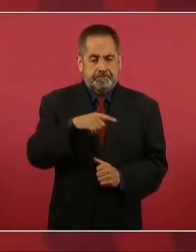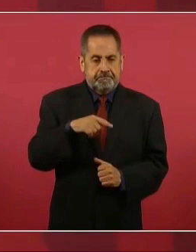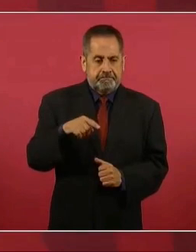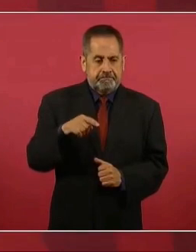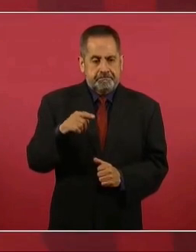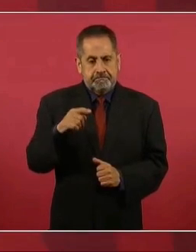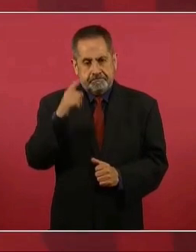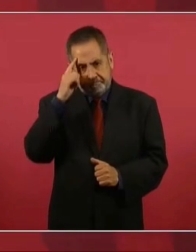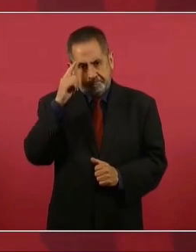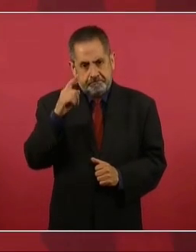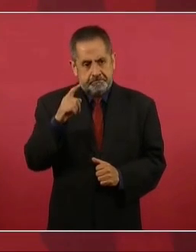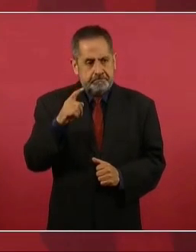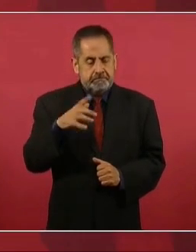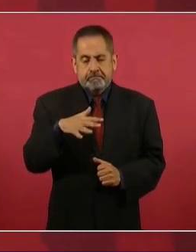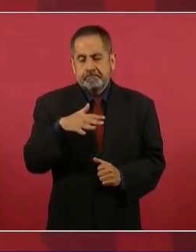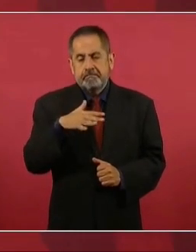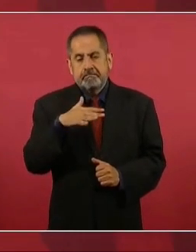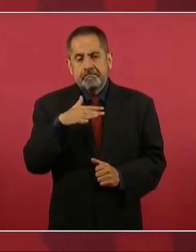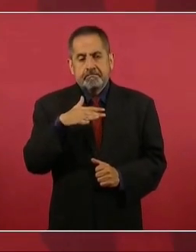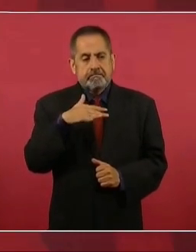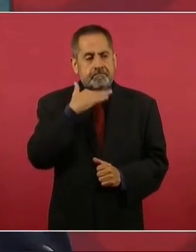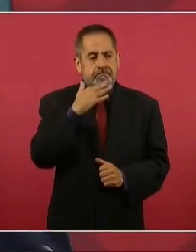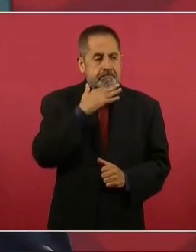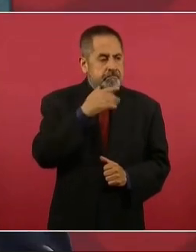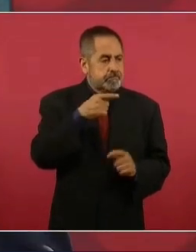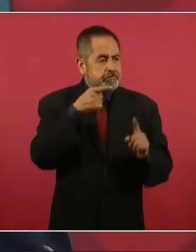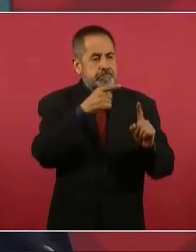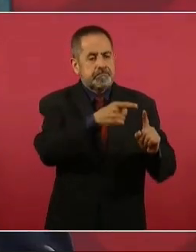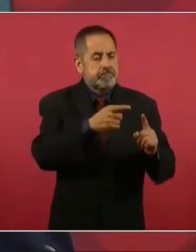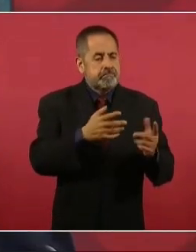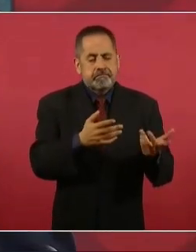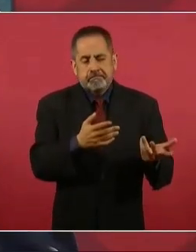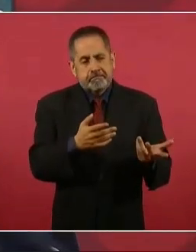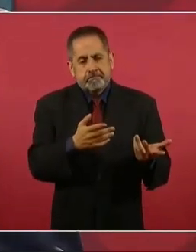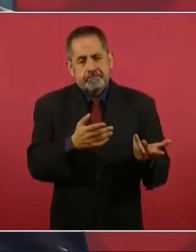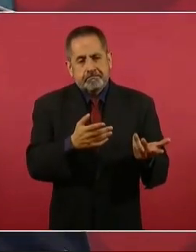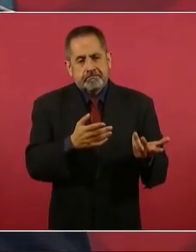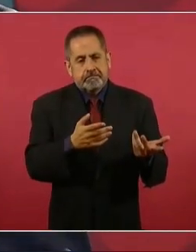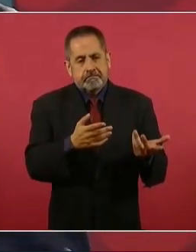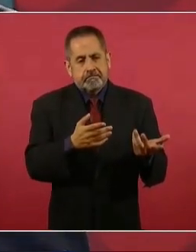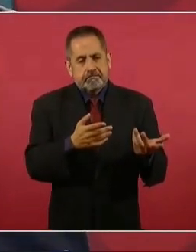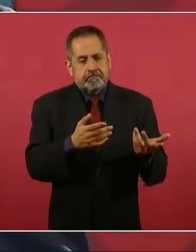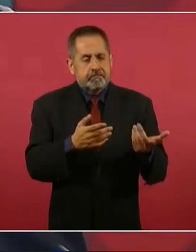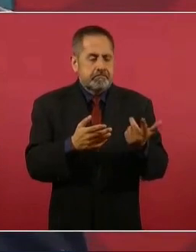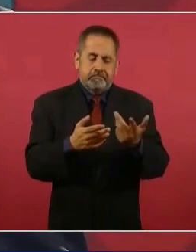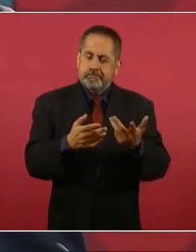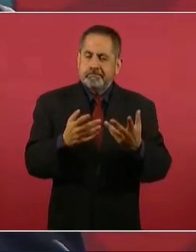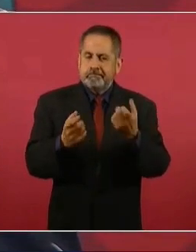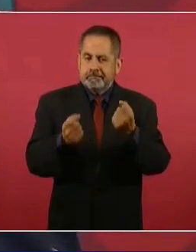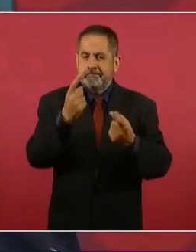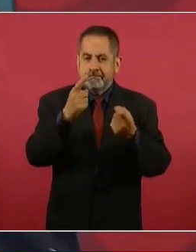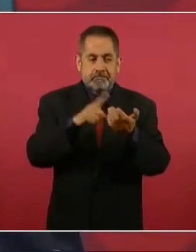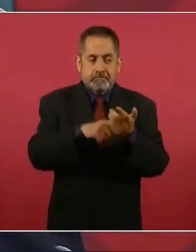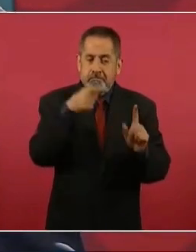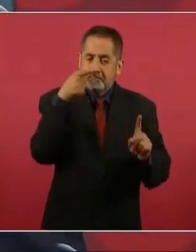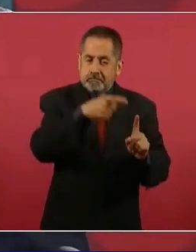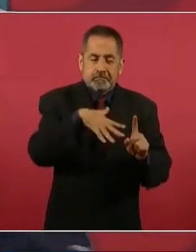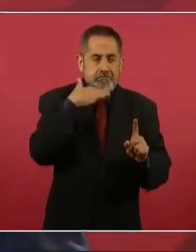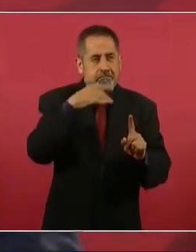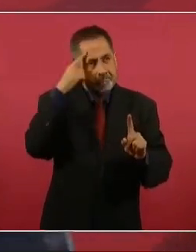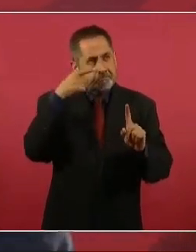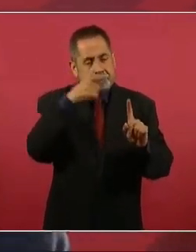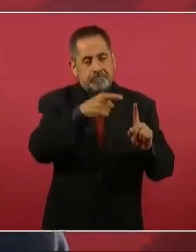la corrupción, que en algunos casos lo es hasta